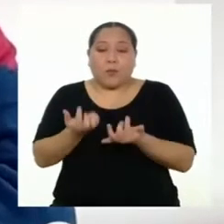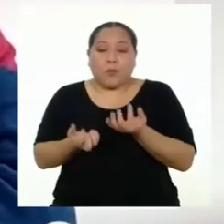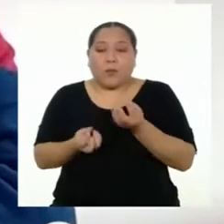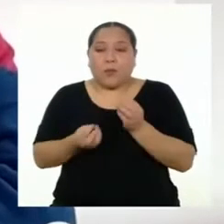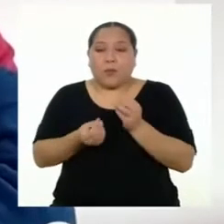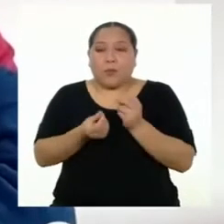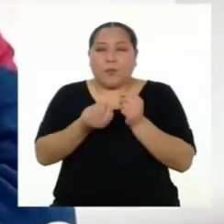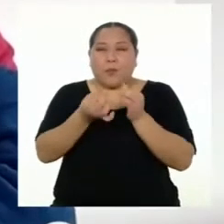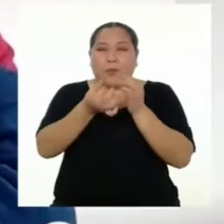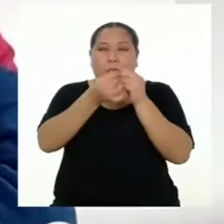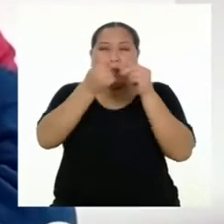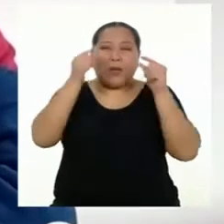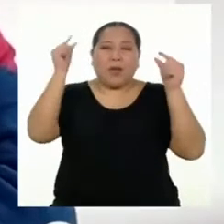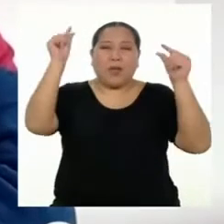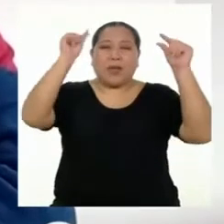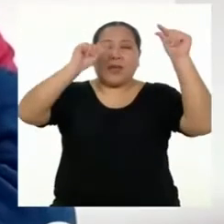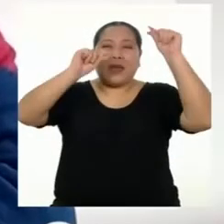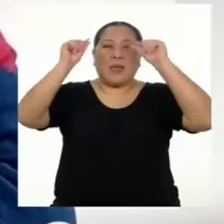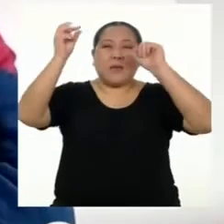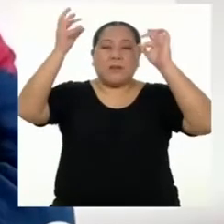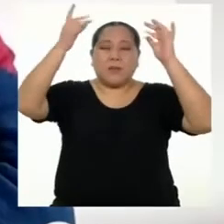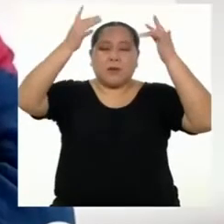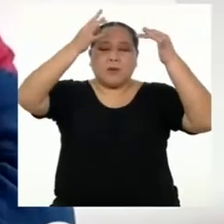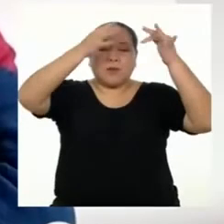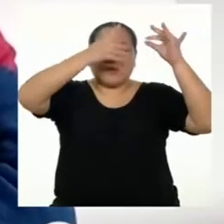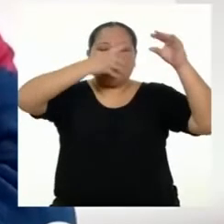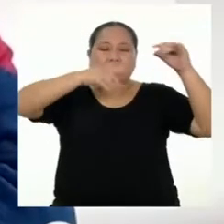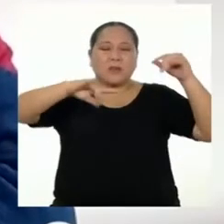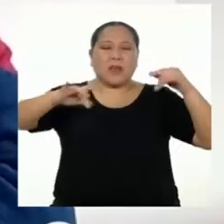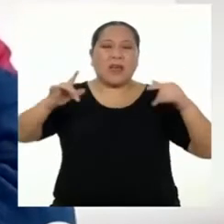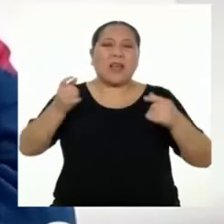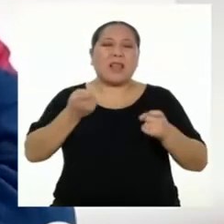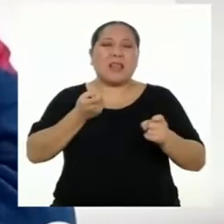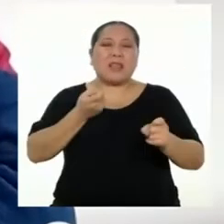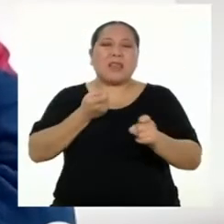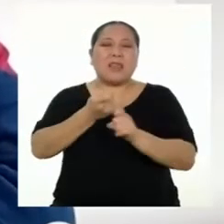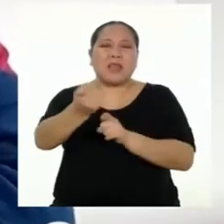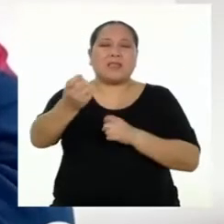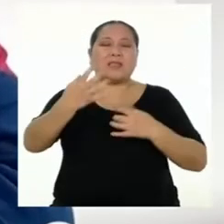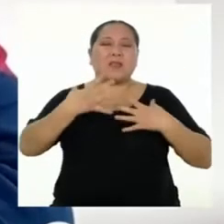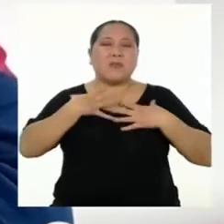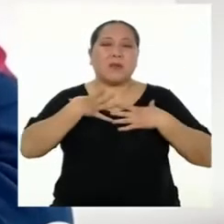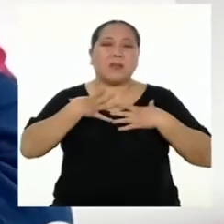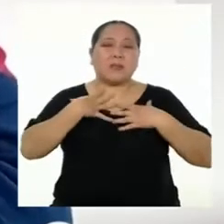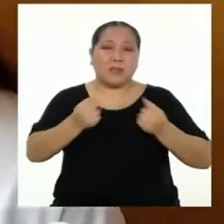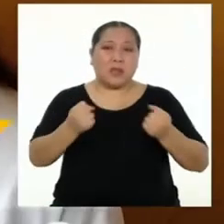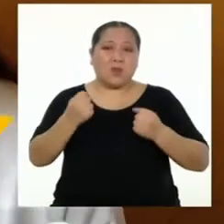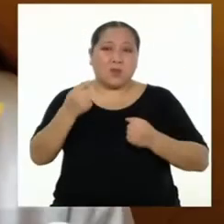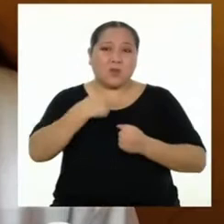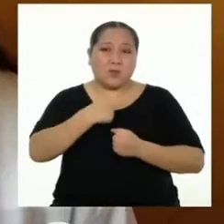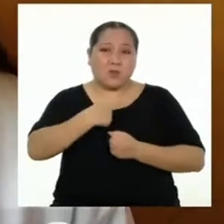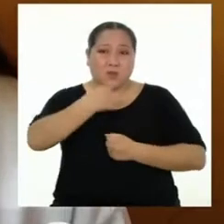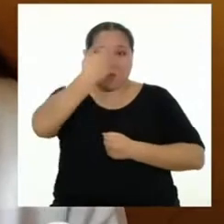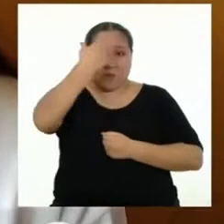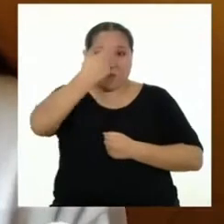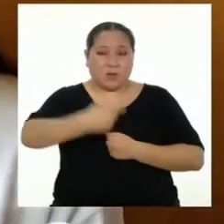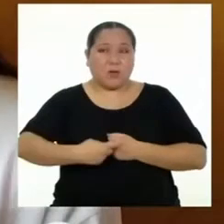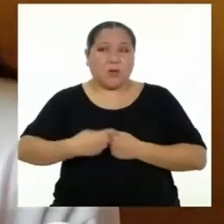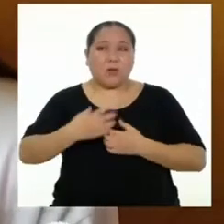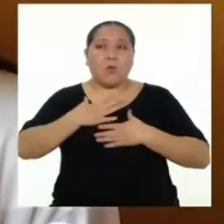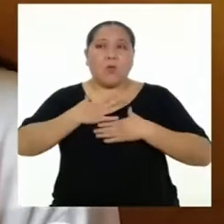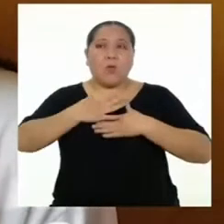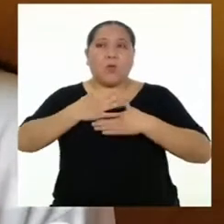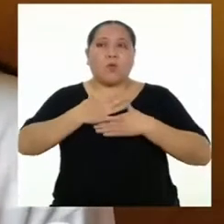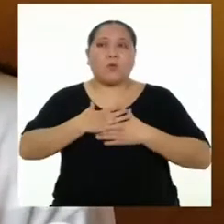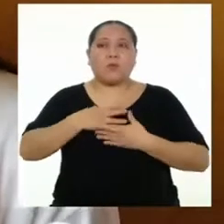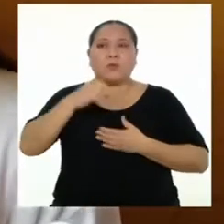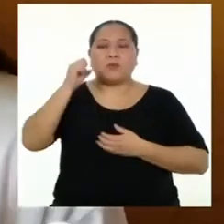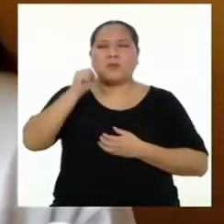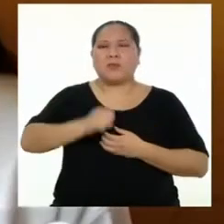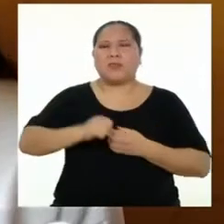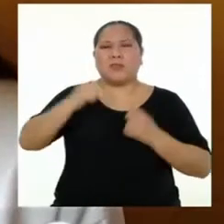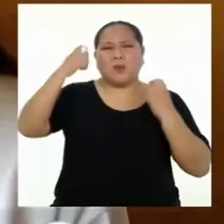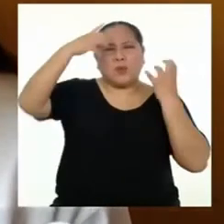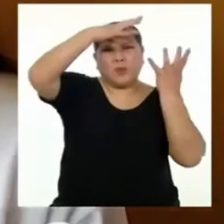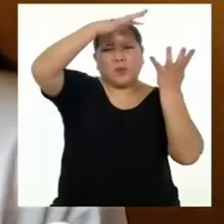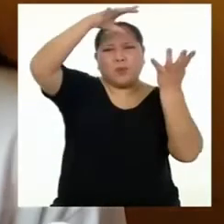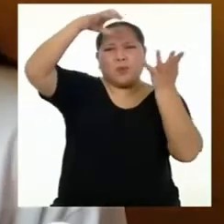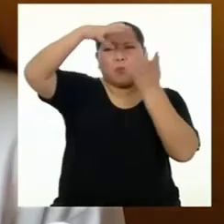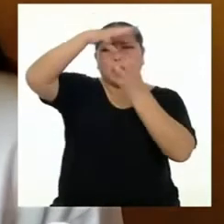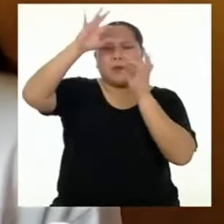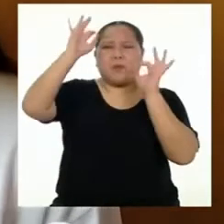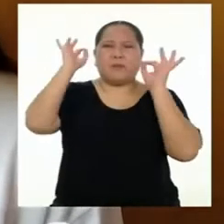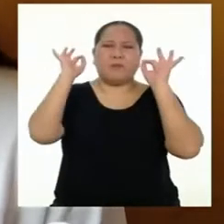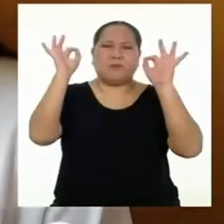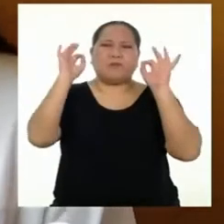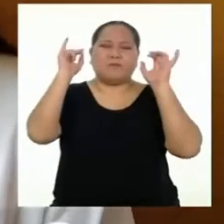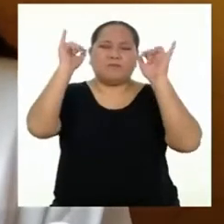químicos que dañan la salud de las personas. Sobre todo al momento de respirar. Claro, ese humo es peligroso y por mucho